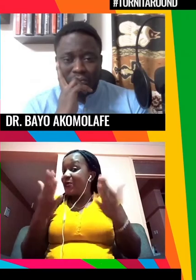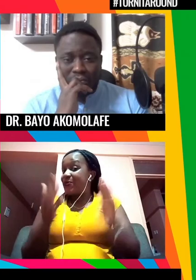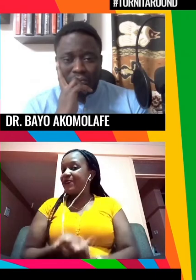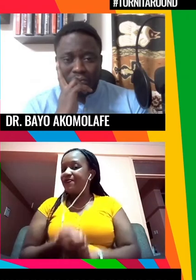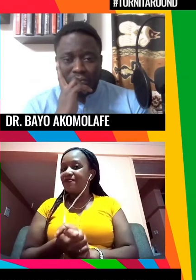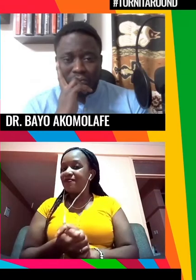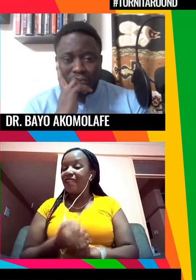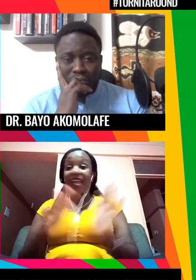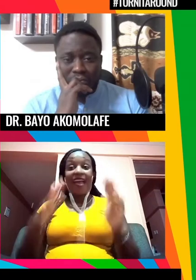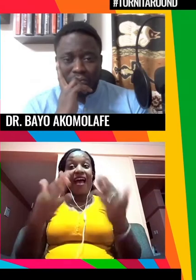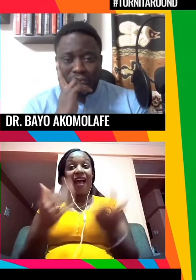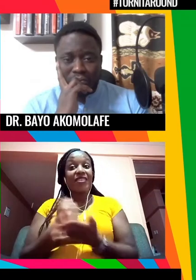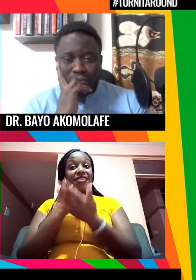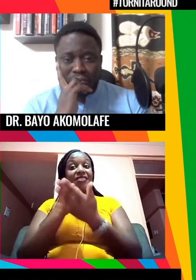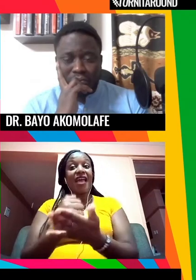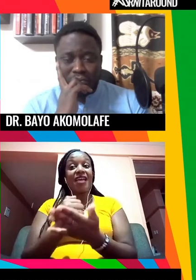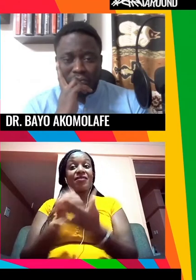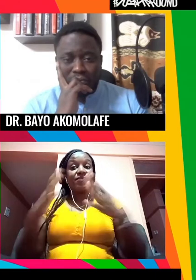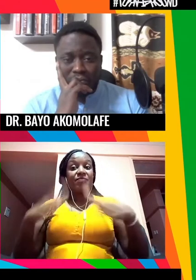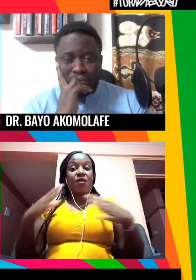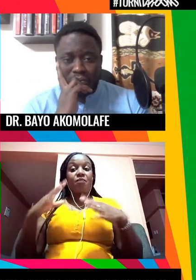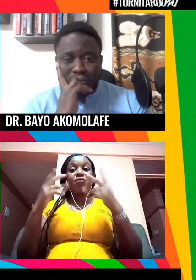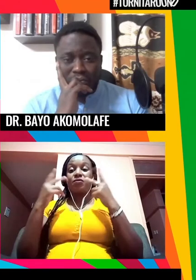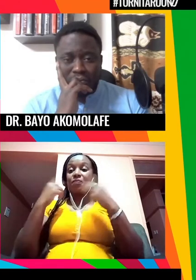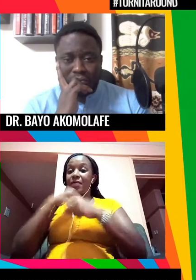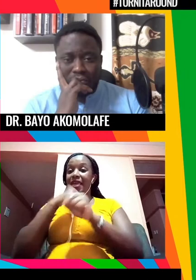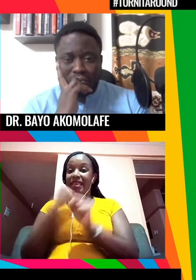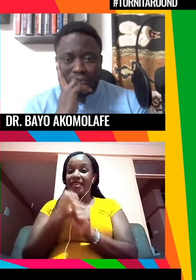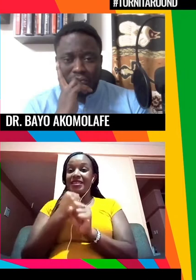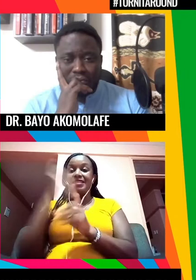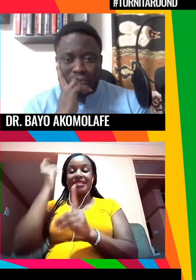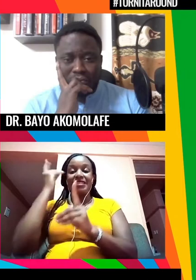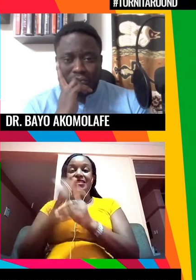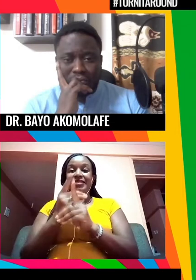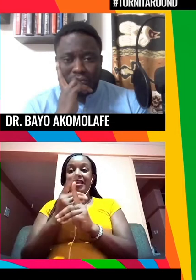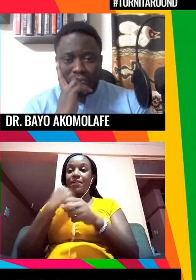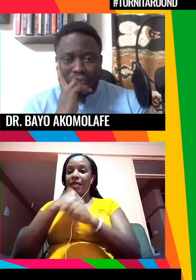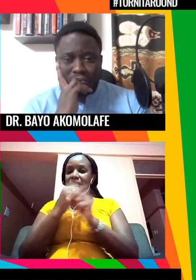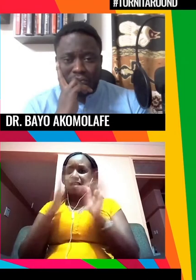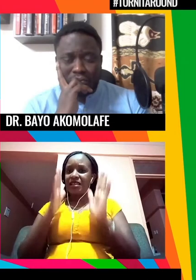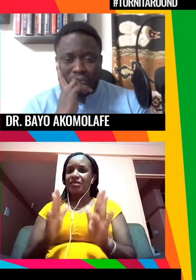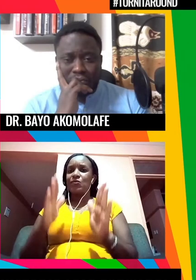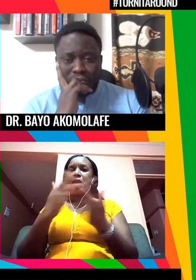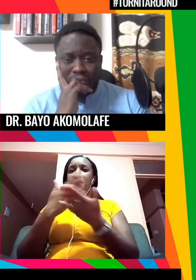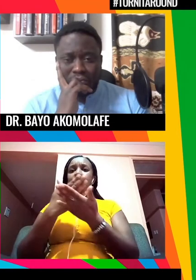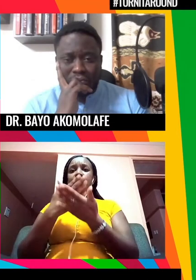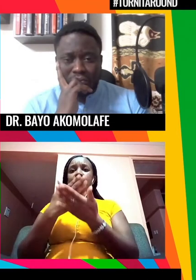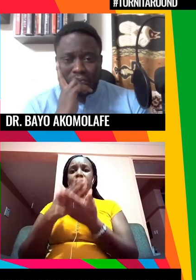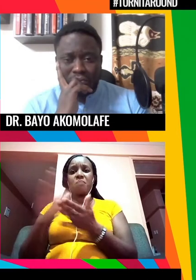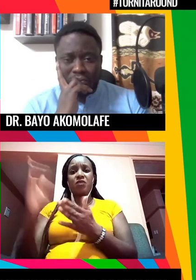bueno pues creo que para que esto ocurra lo primero que podemos hacer como jóvenes